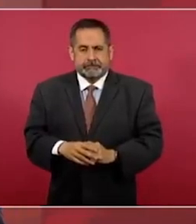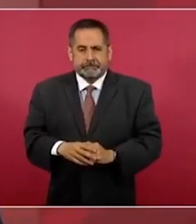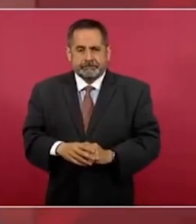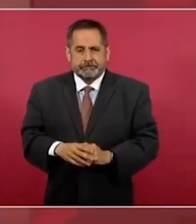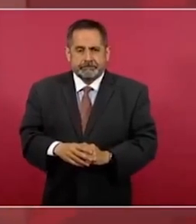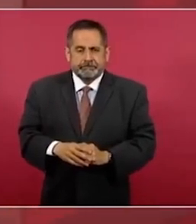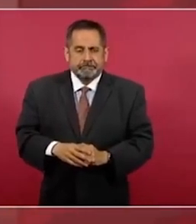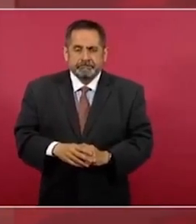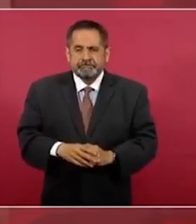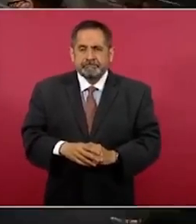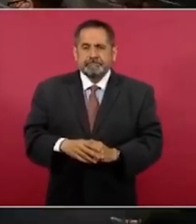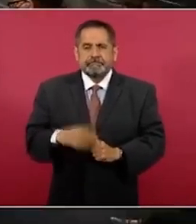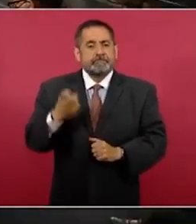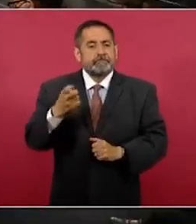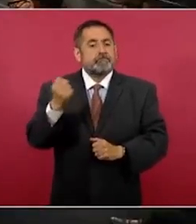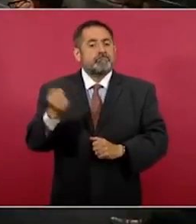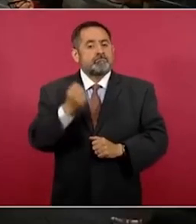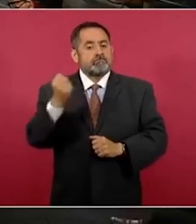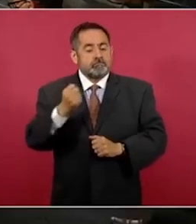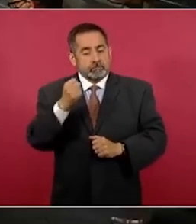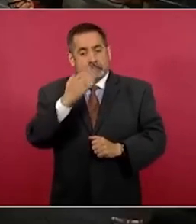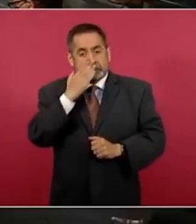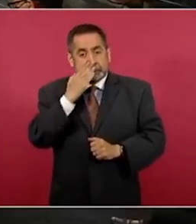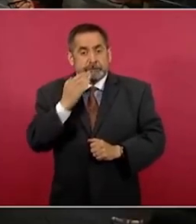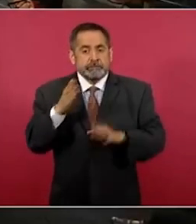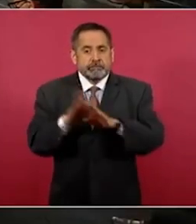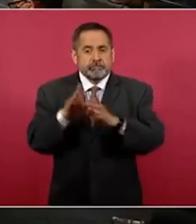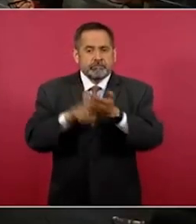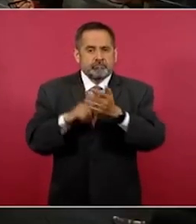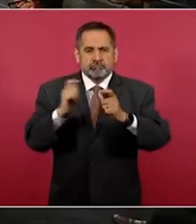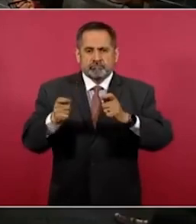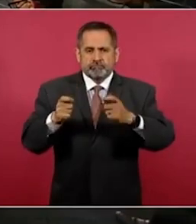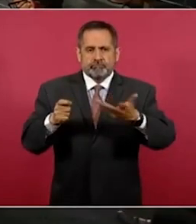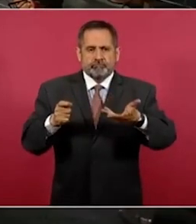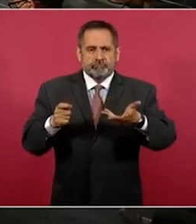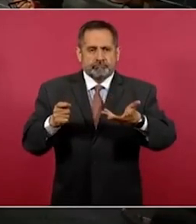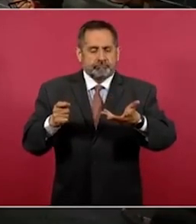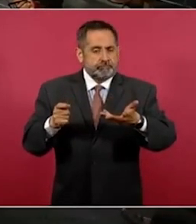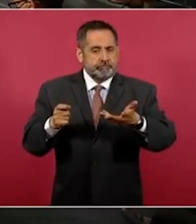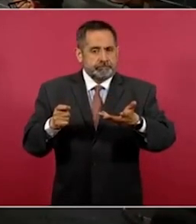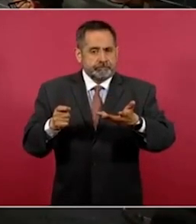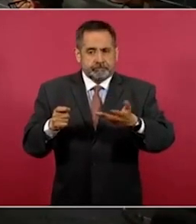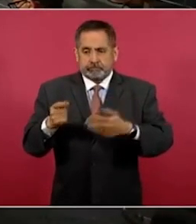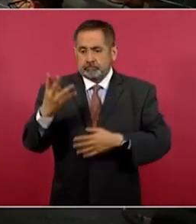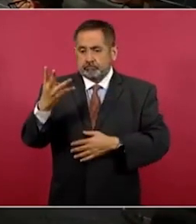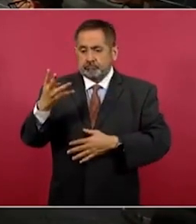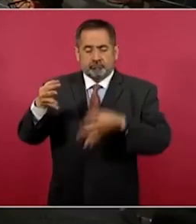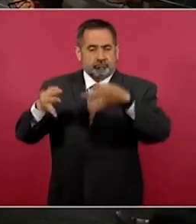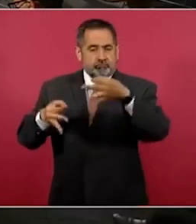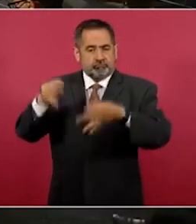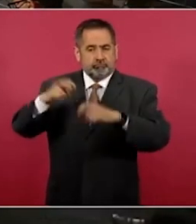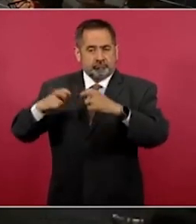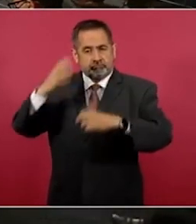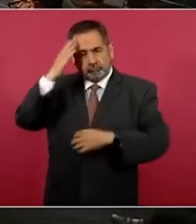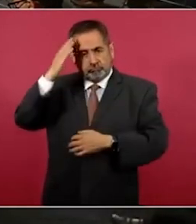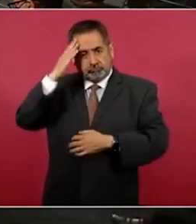Y afortunadamente por cuatro ministros de la Corte,